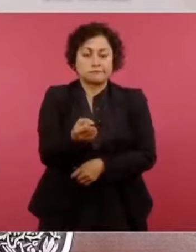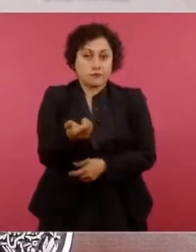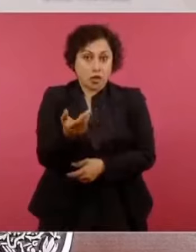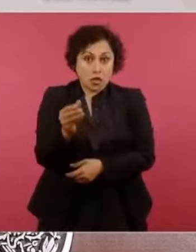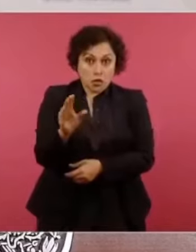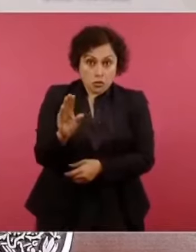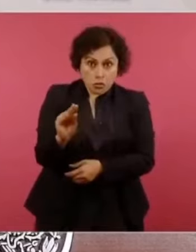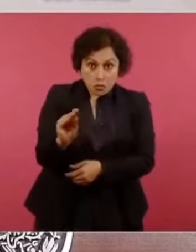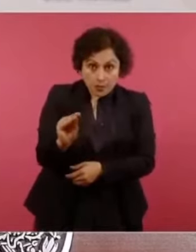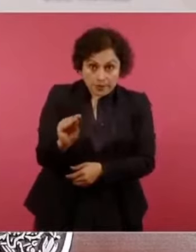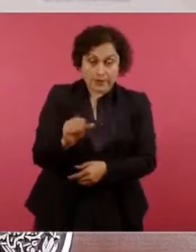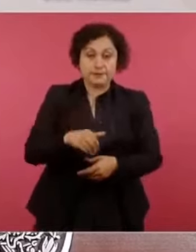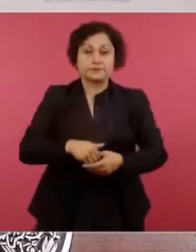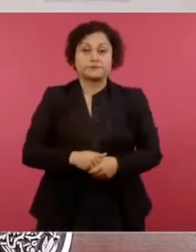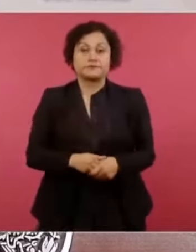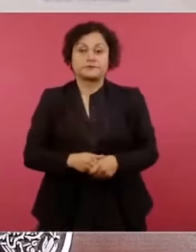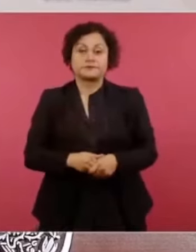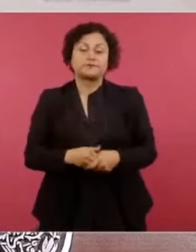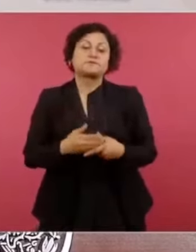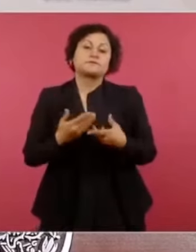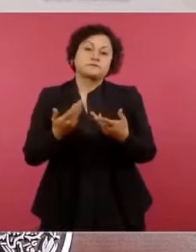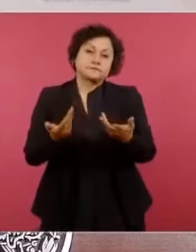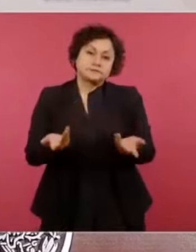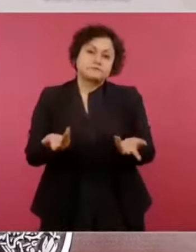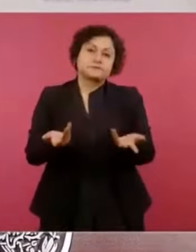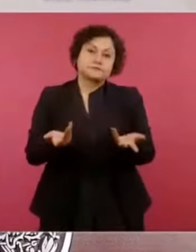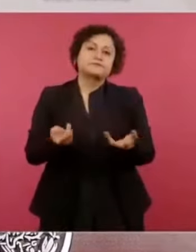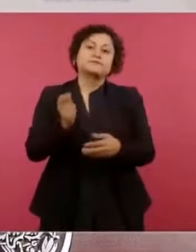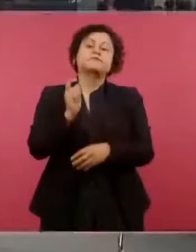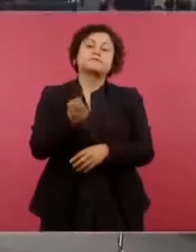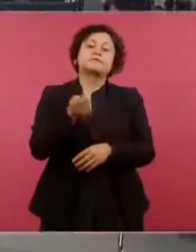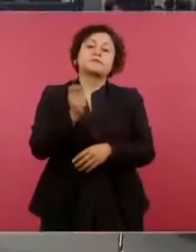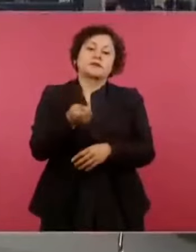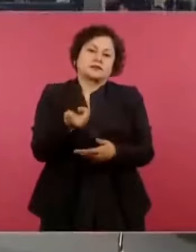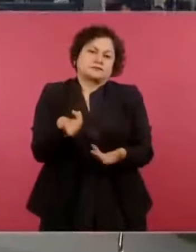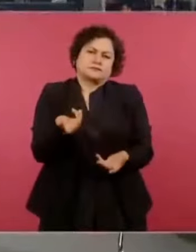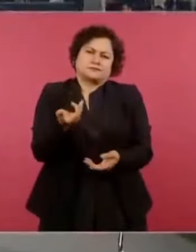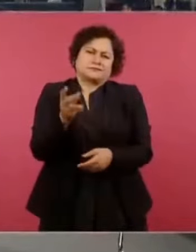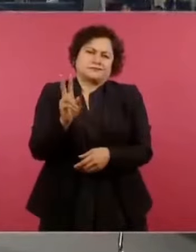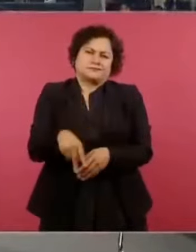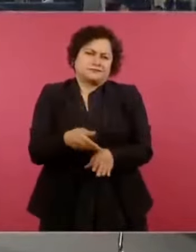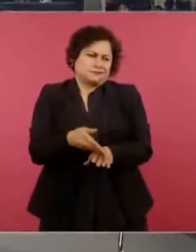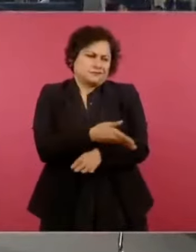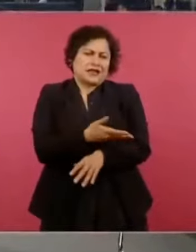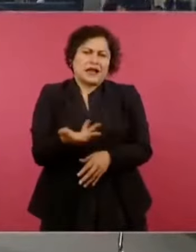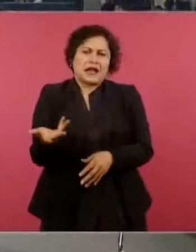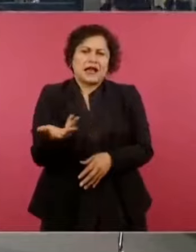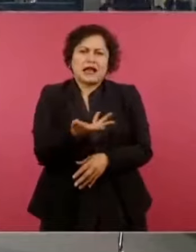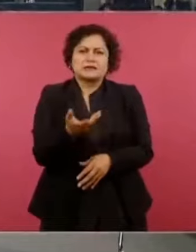Bueno, y era una costumbre que sería el candidato del partido